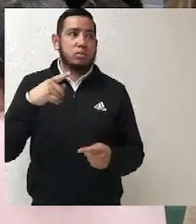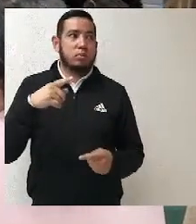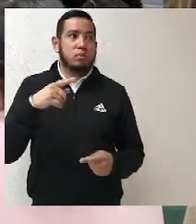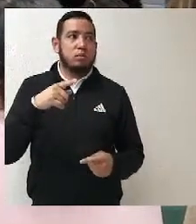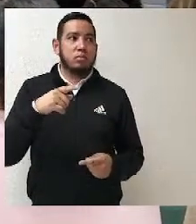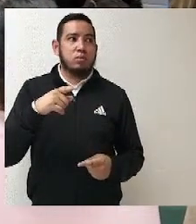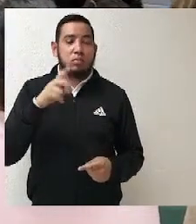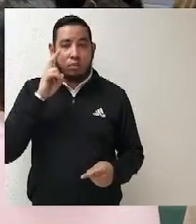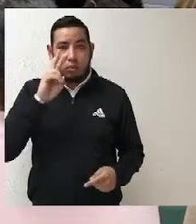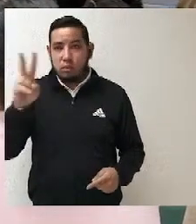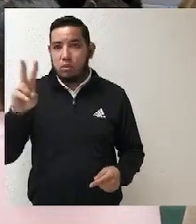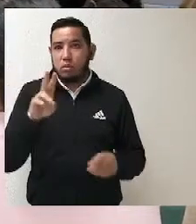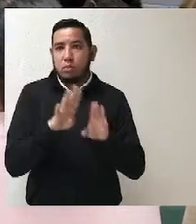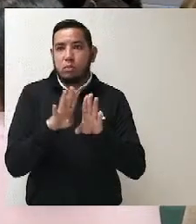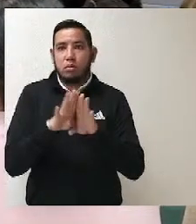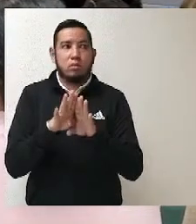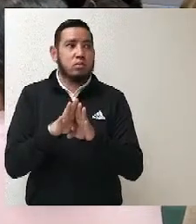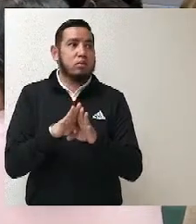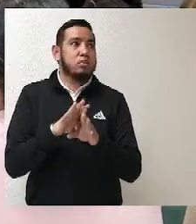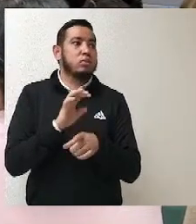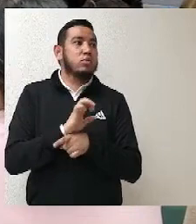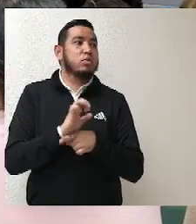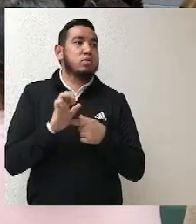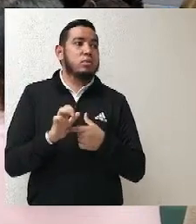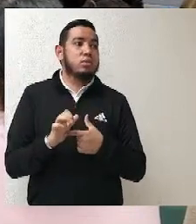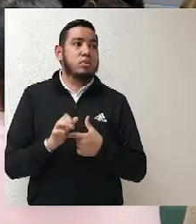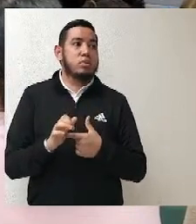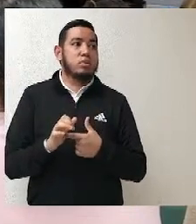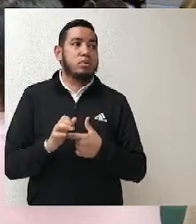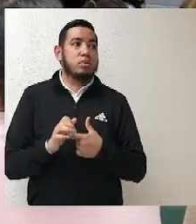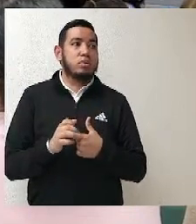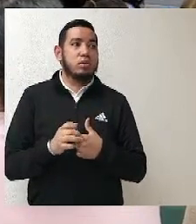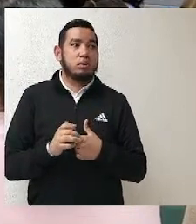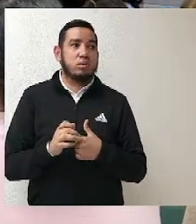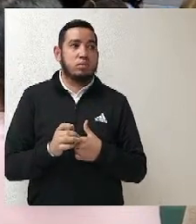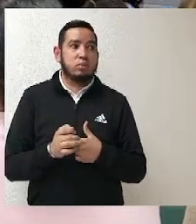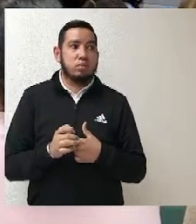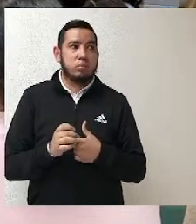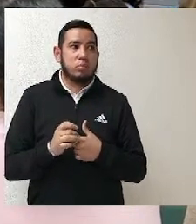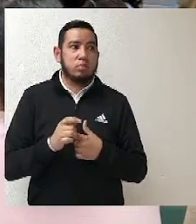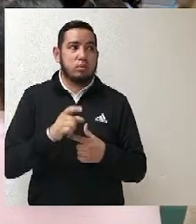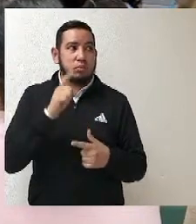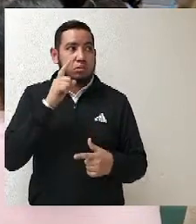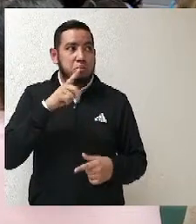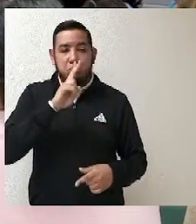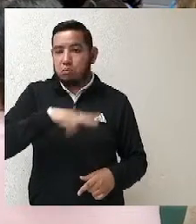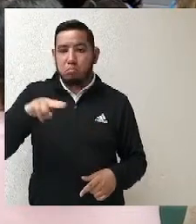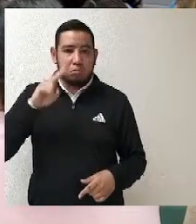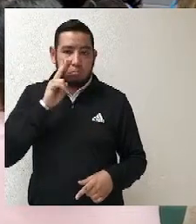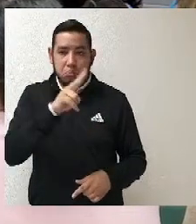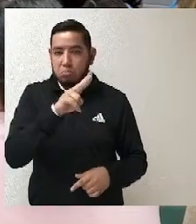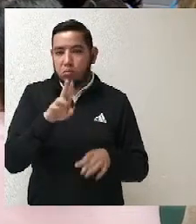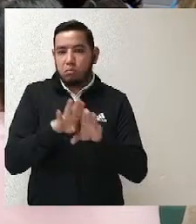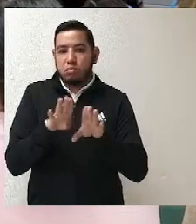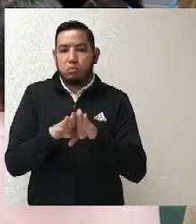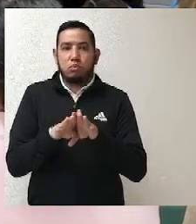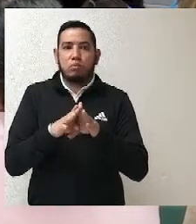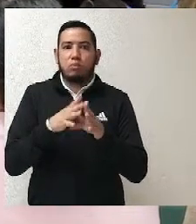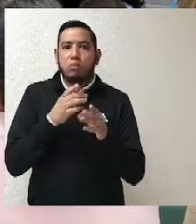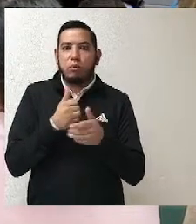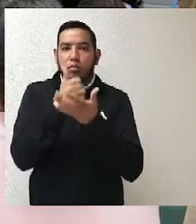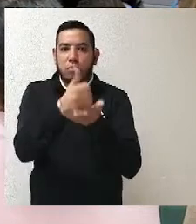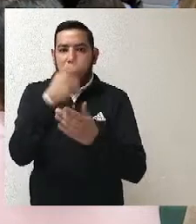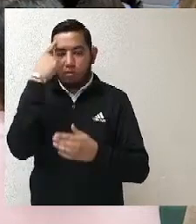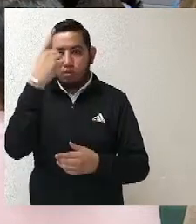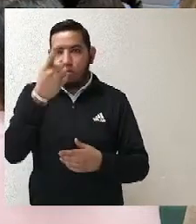anticipados. Entonces, lo que resuelven es, no tuvo una ventaja indebida al haber sido coordinadora de